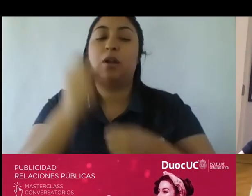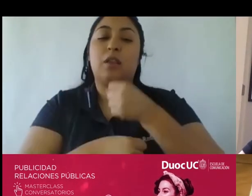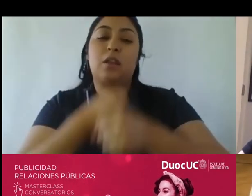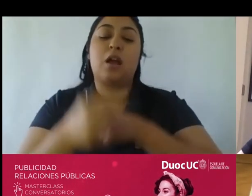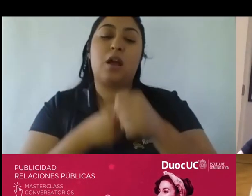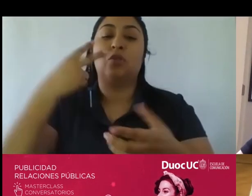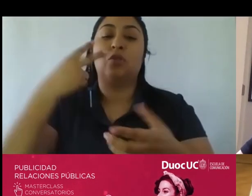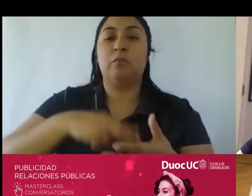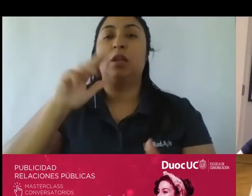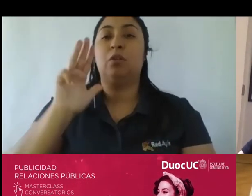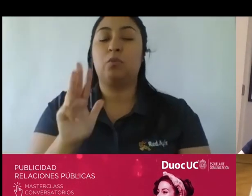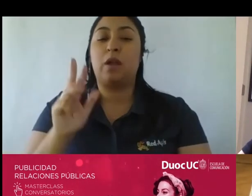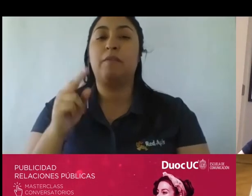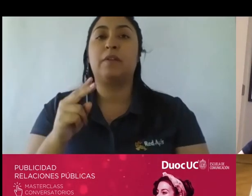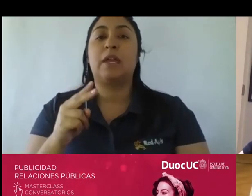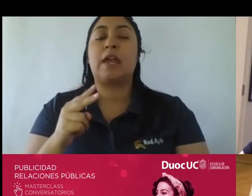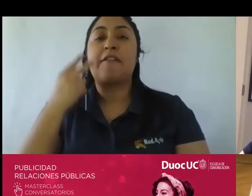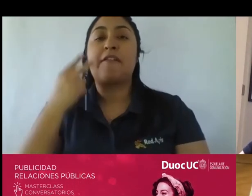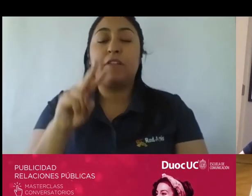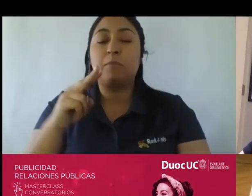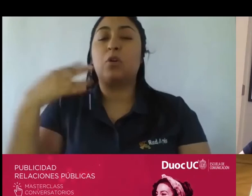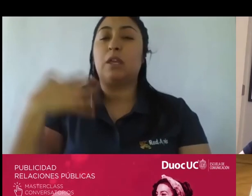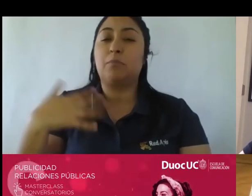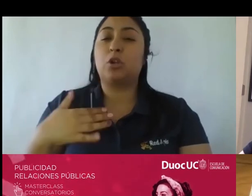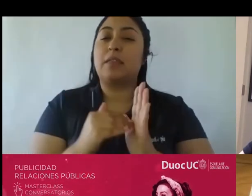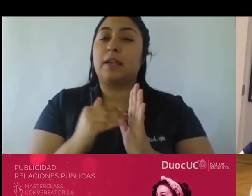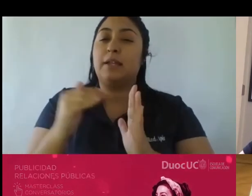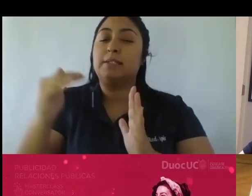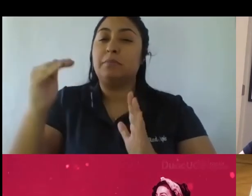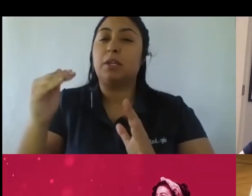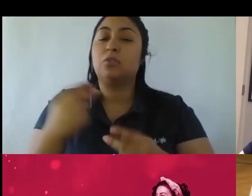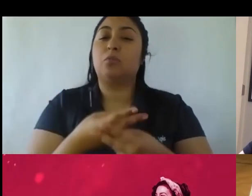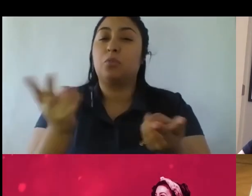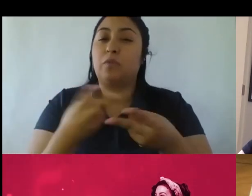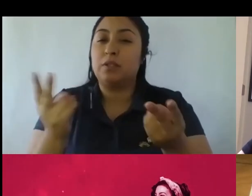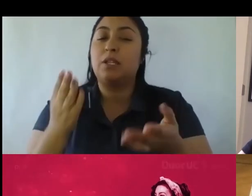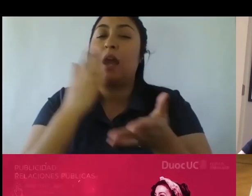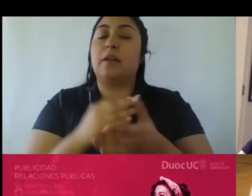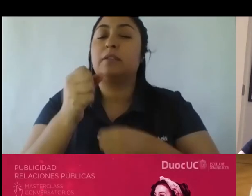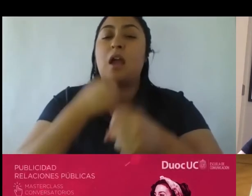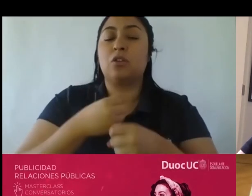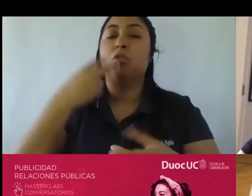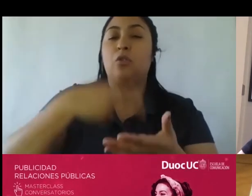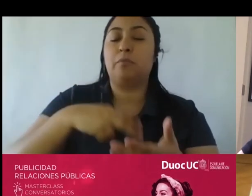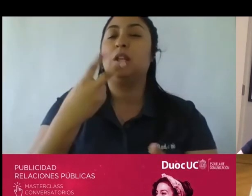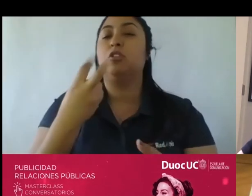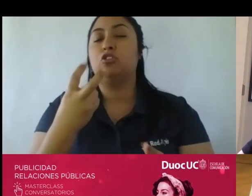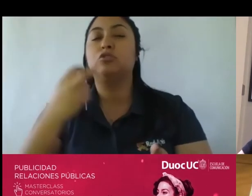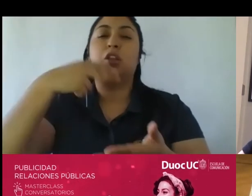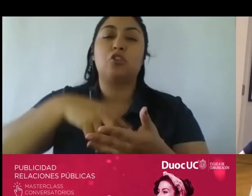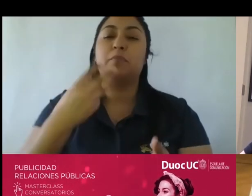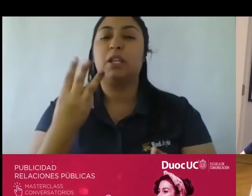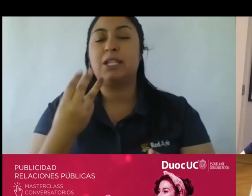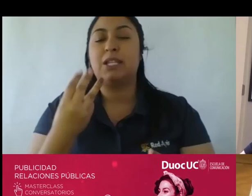intensivo crecimiento de publicidad hasta por ahí por el año 2012 2013 tuvo que ver con eso tuvo que ver con el